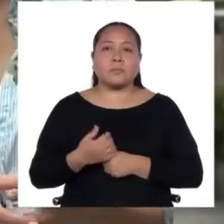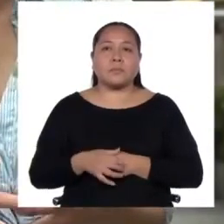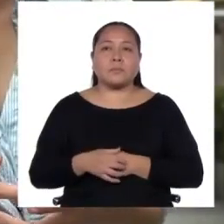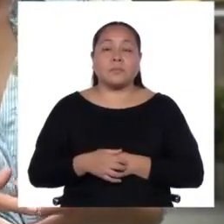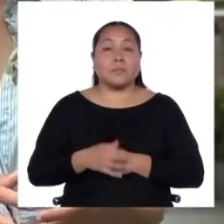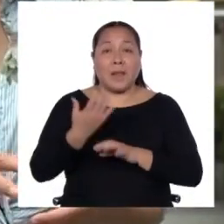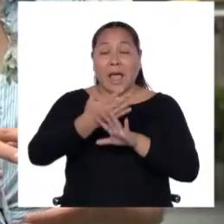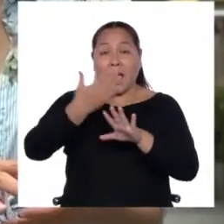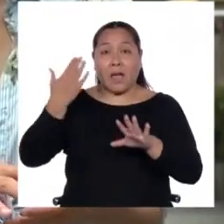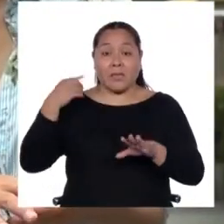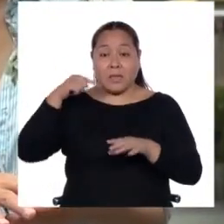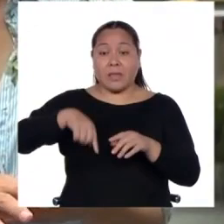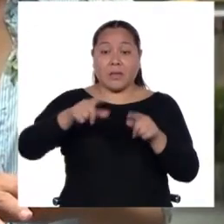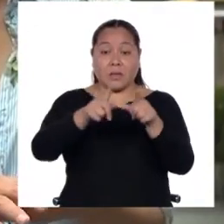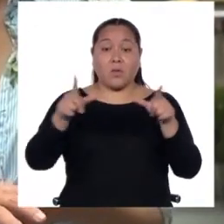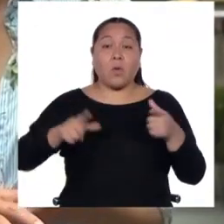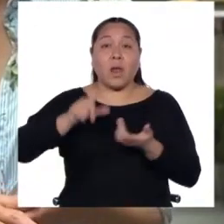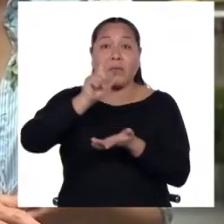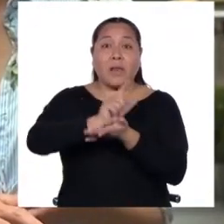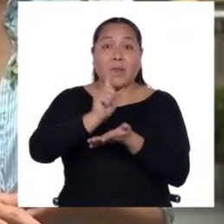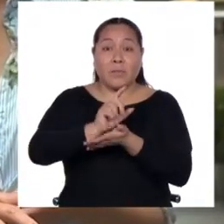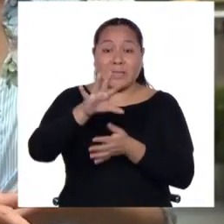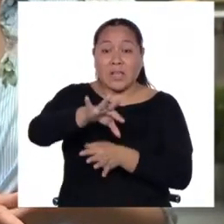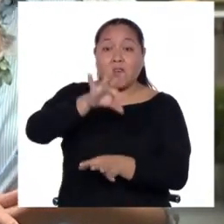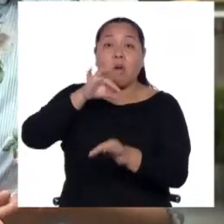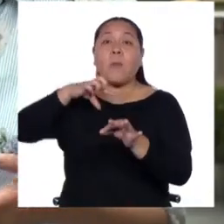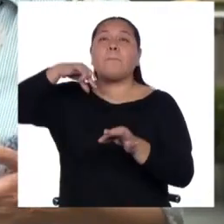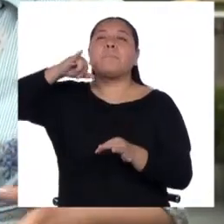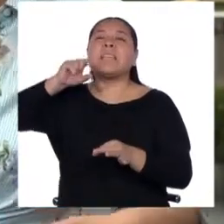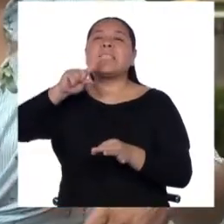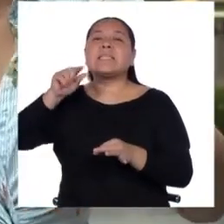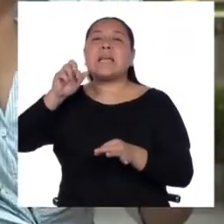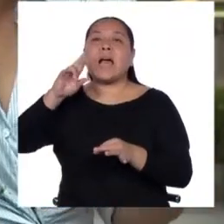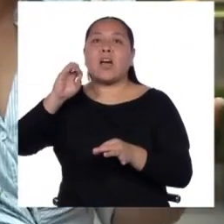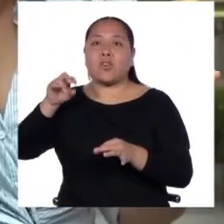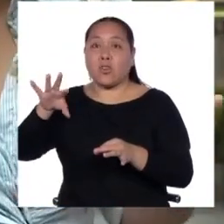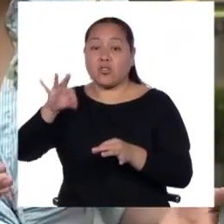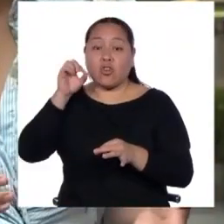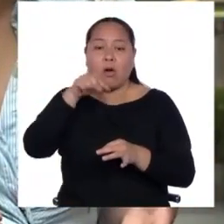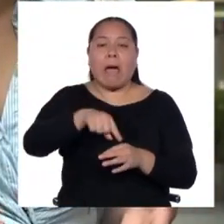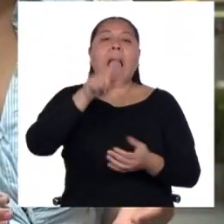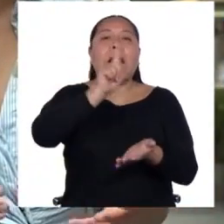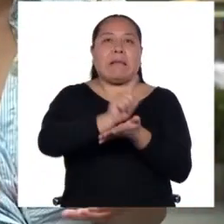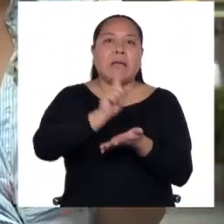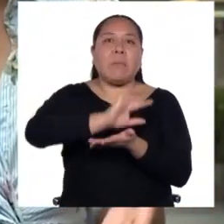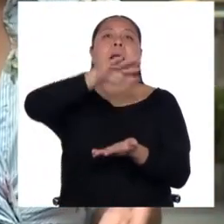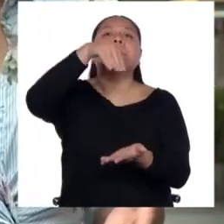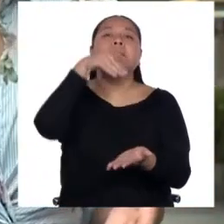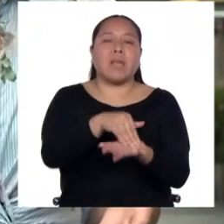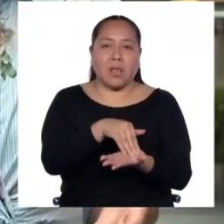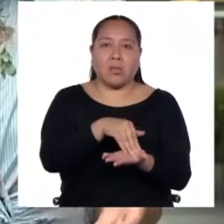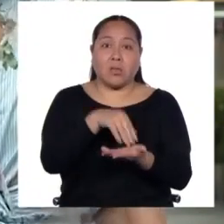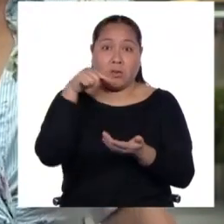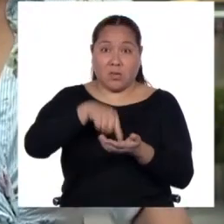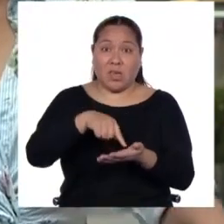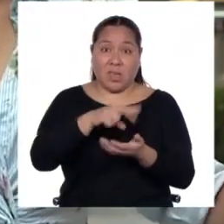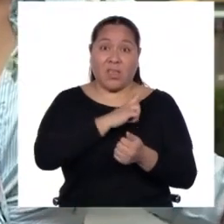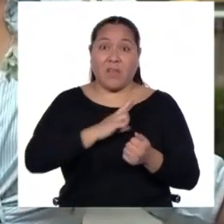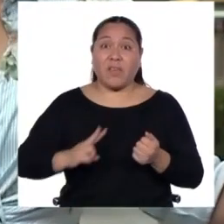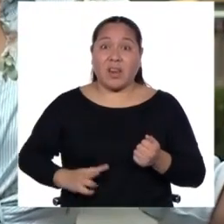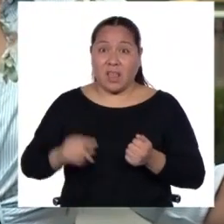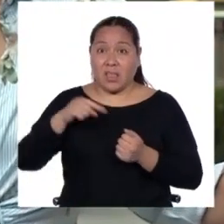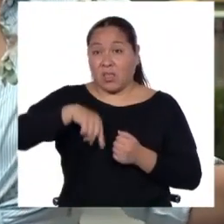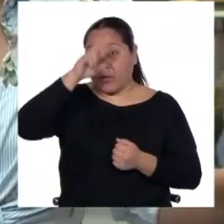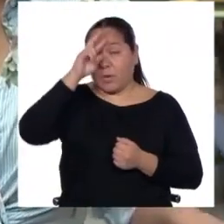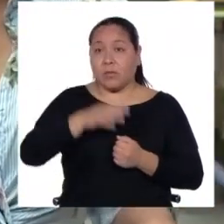Antes de que la ciudad de Lima fuese escogida por Francisco Pizarro para fundar lo que sería la capital del virreinato peruano, esa